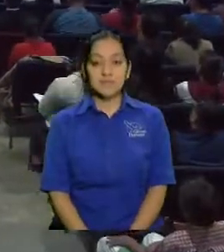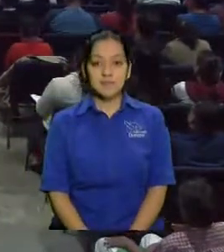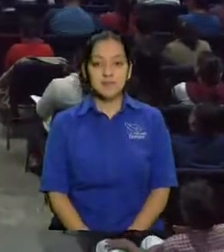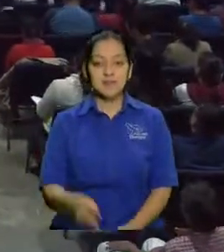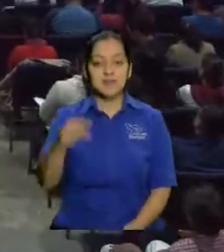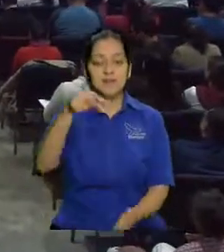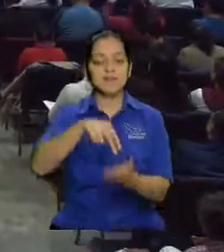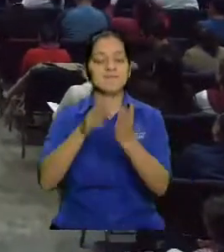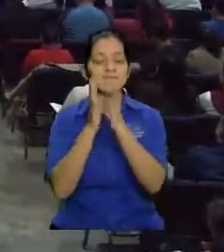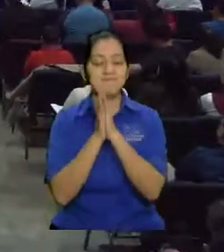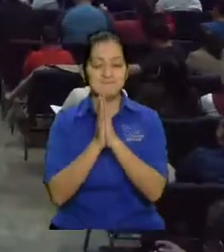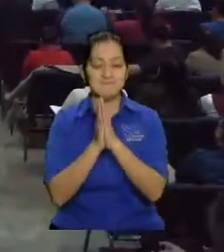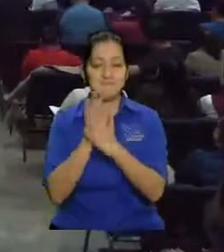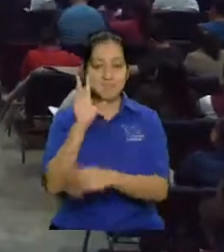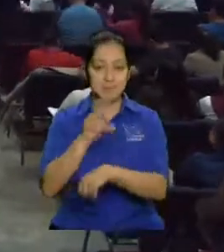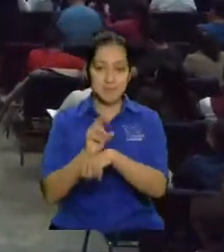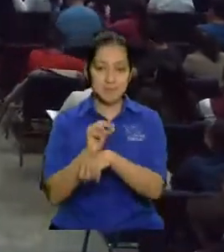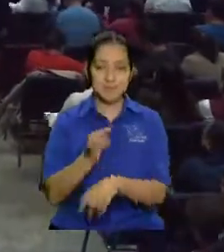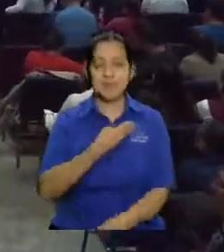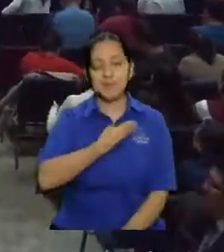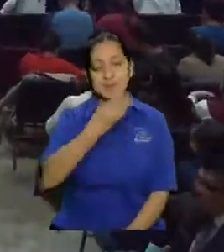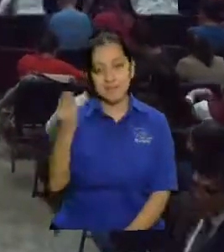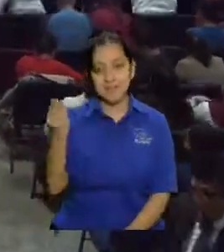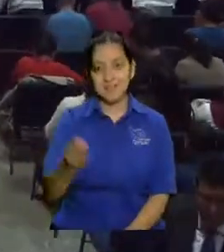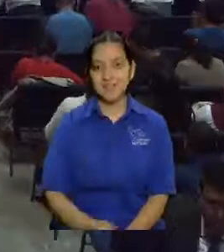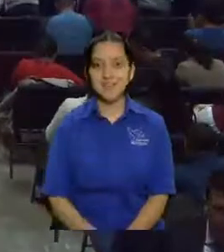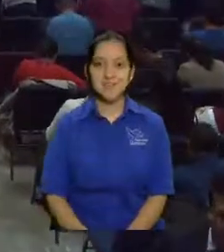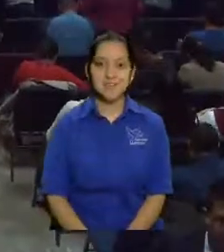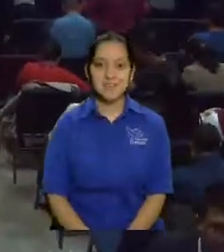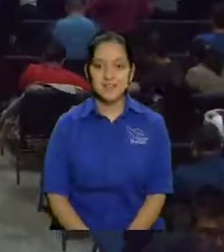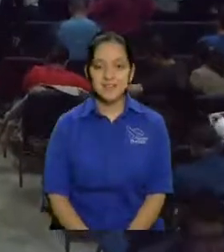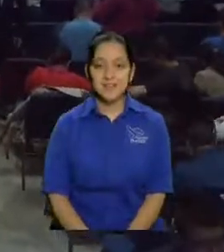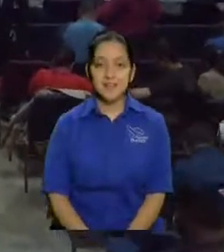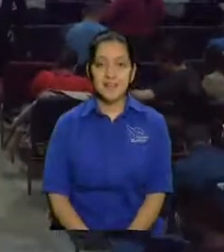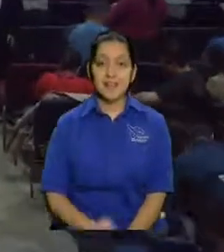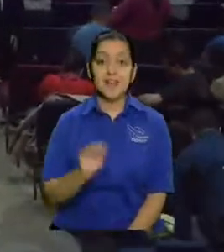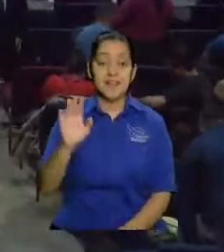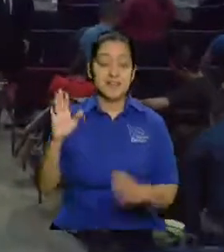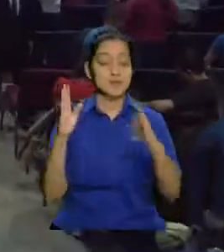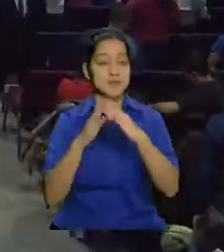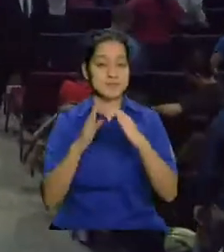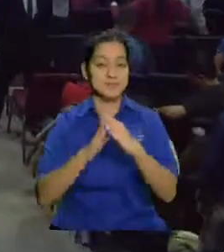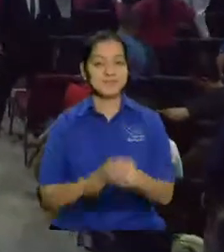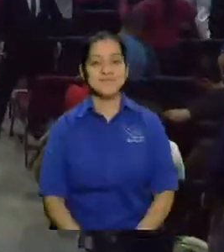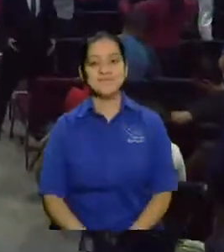póngase de pie y déjeme enviarlo por favor déjeme enviarlo a donde lo voy a enviar a su casa